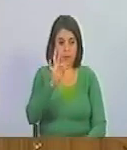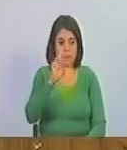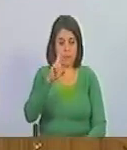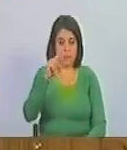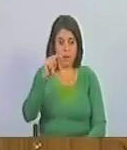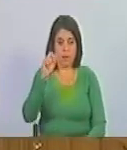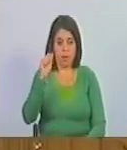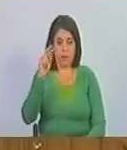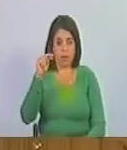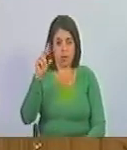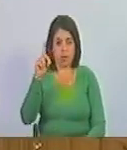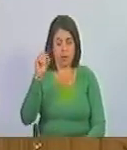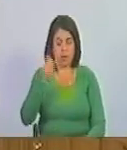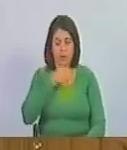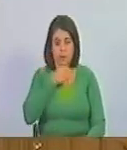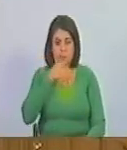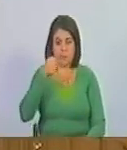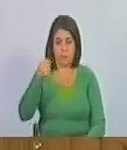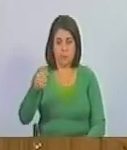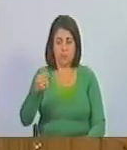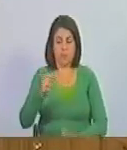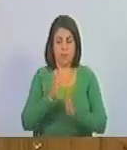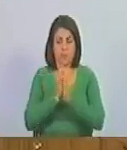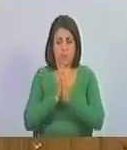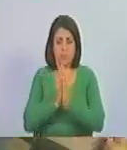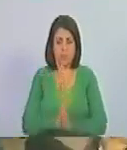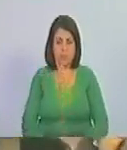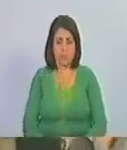Soto Rojas. Micrófono para el diputado, por favor.